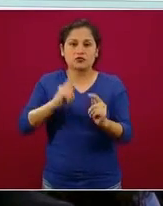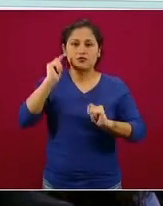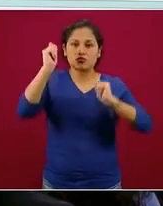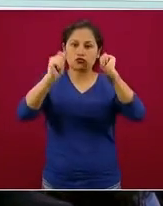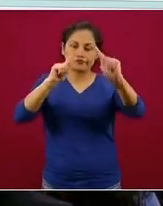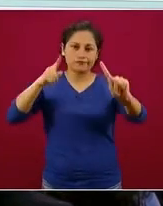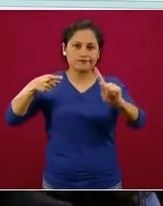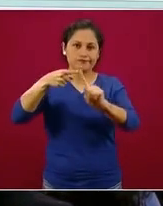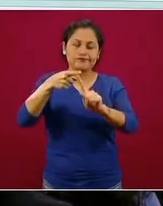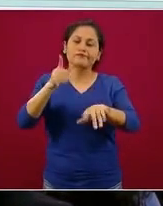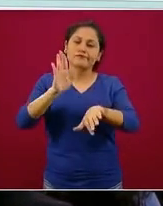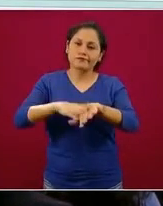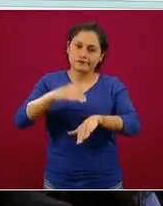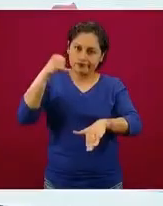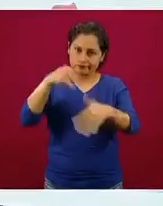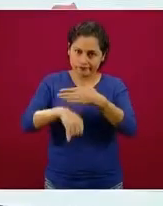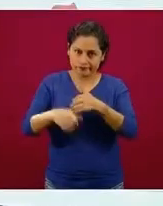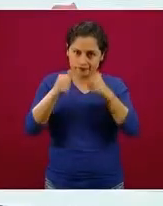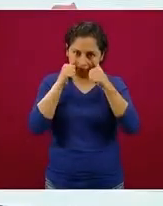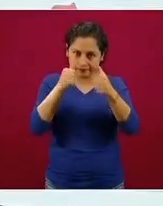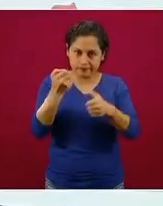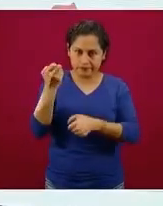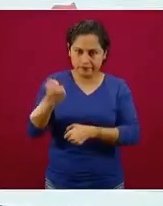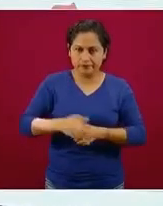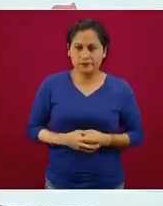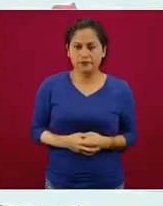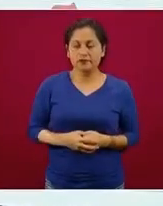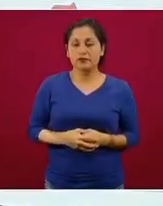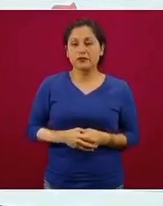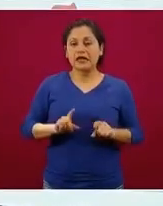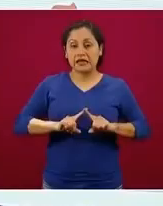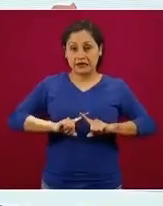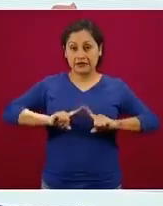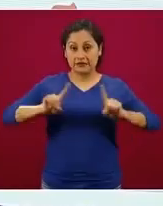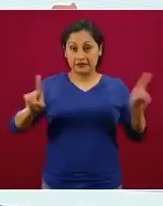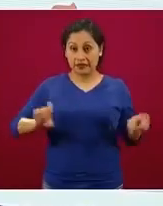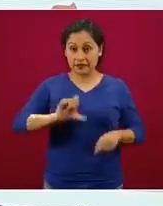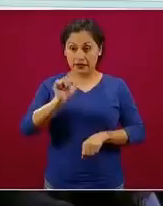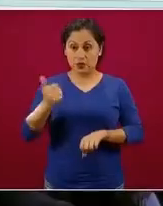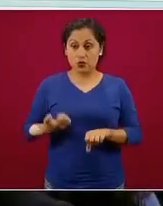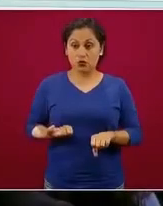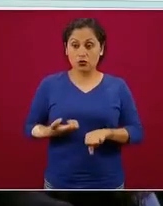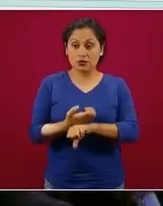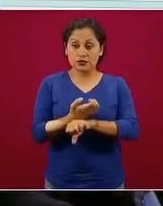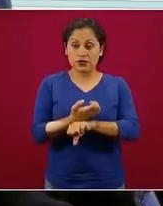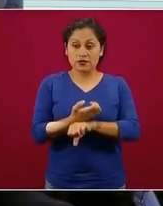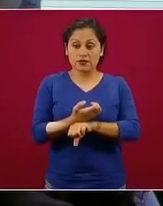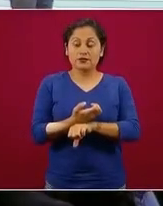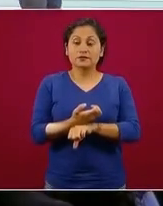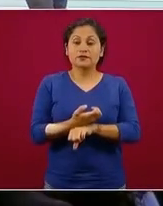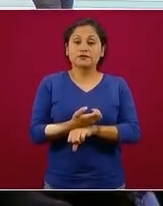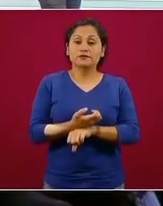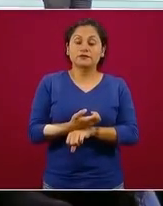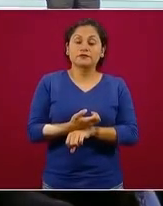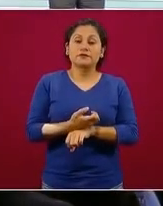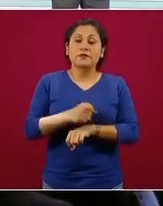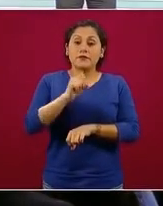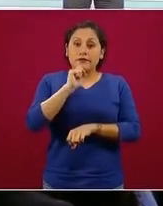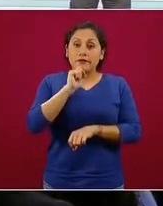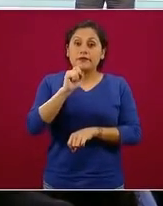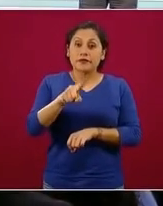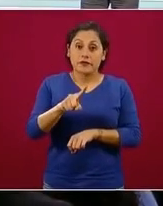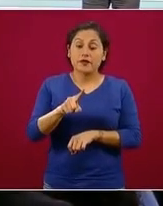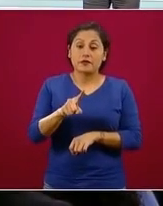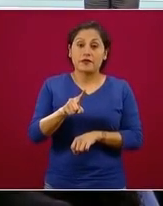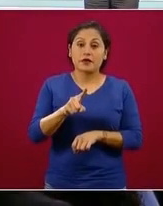Veamos otro ejemplo, acaso contrastante y también de un estado que depende del turismo